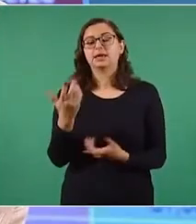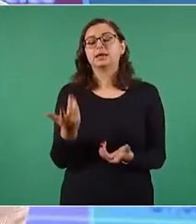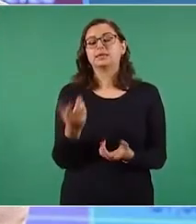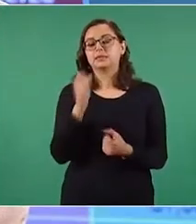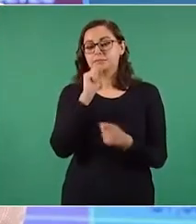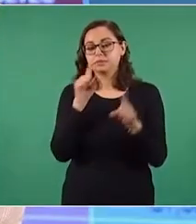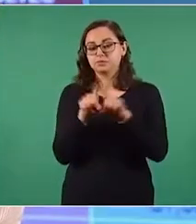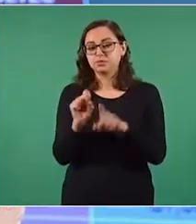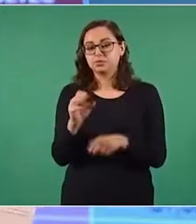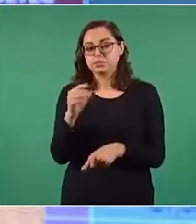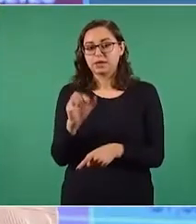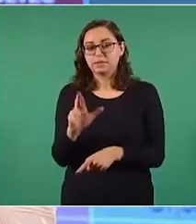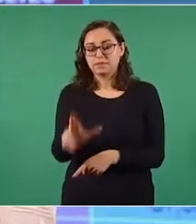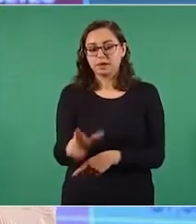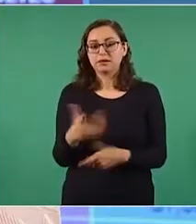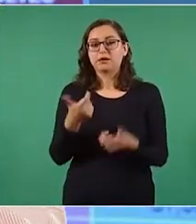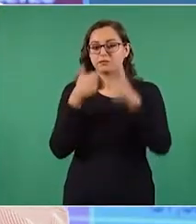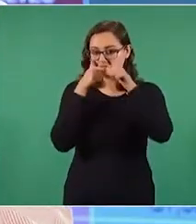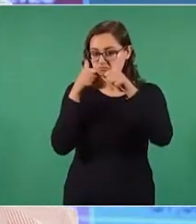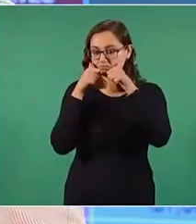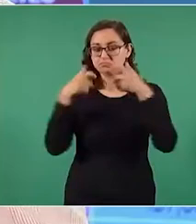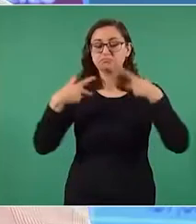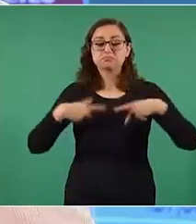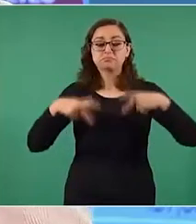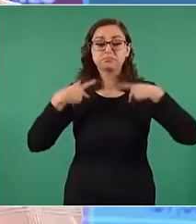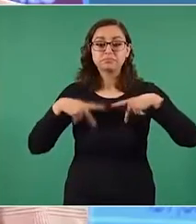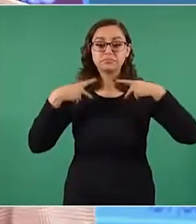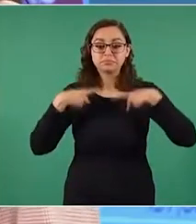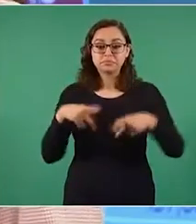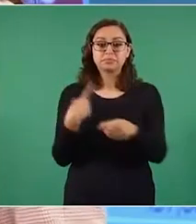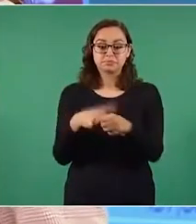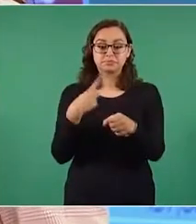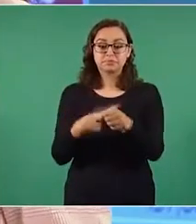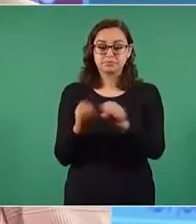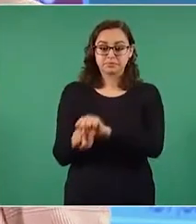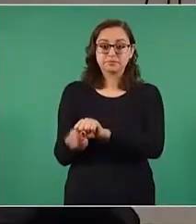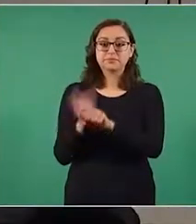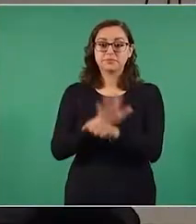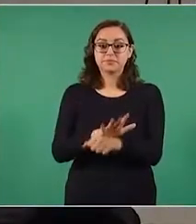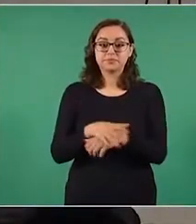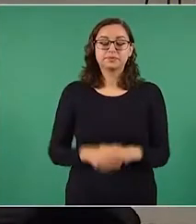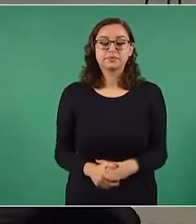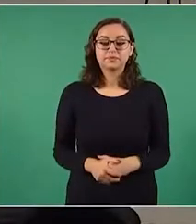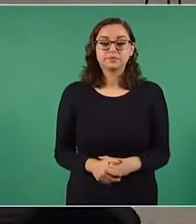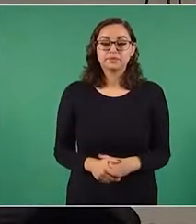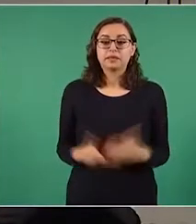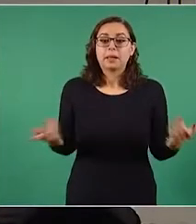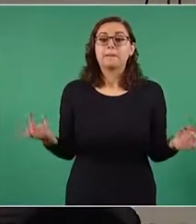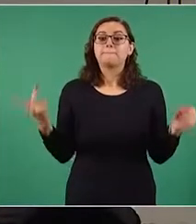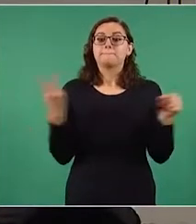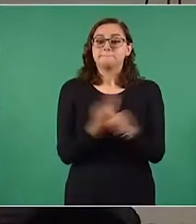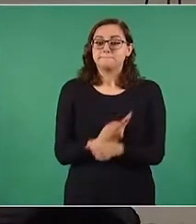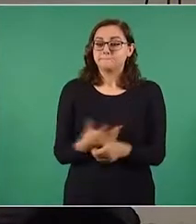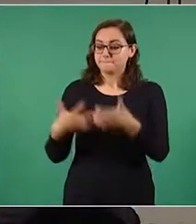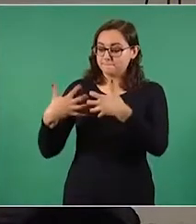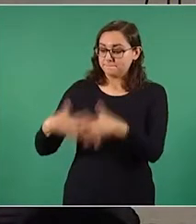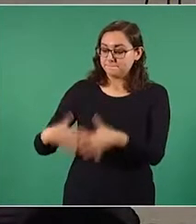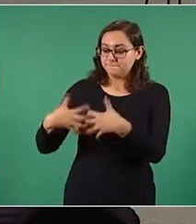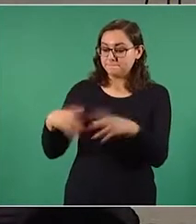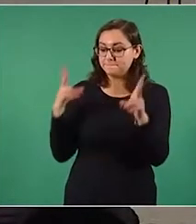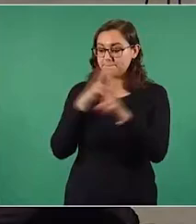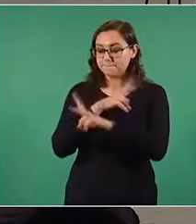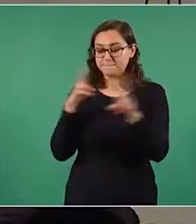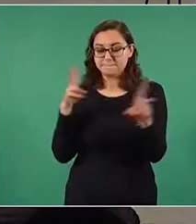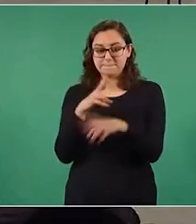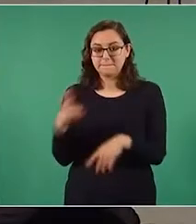319 pacientes de COVID. Como datos adicionales, con la fabricación de estos respiradores artificiales,